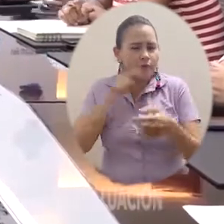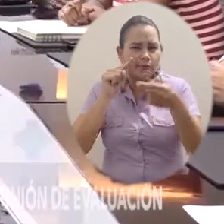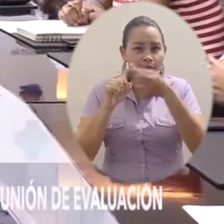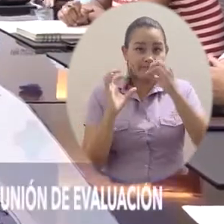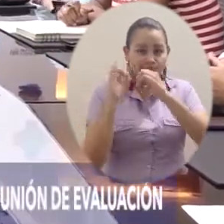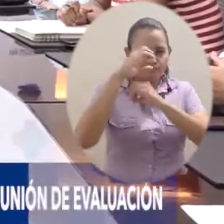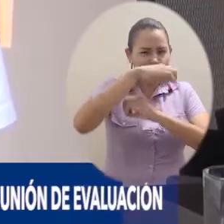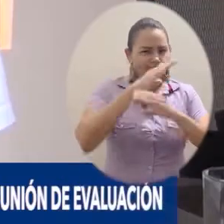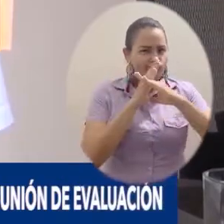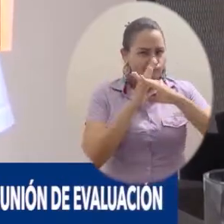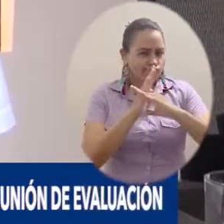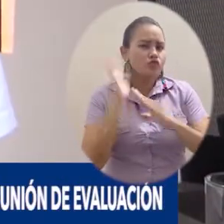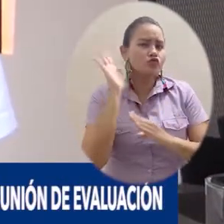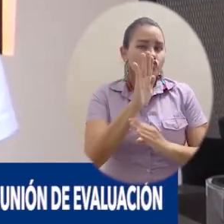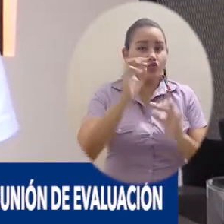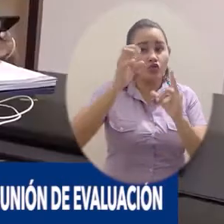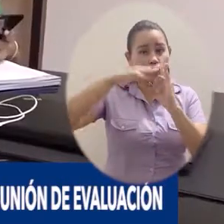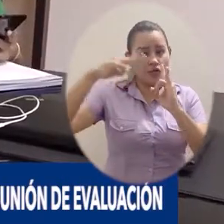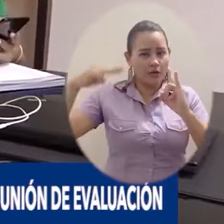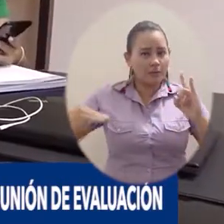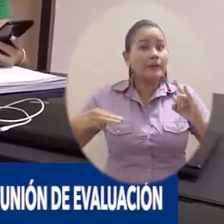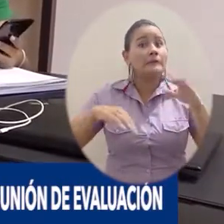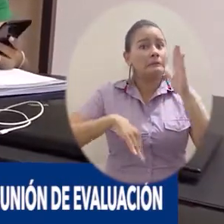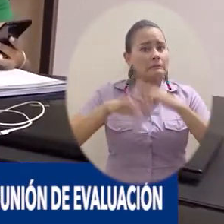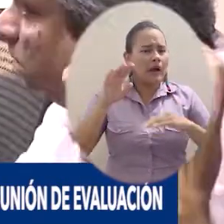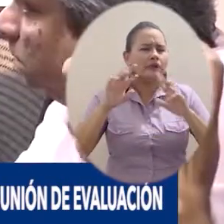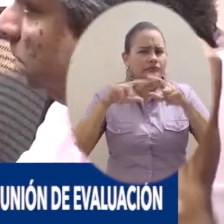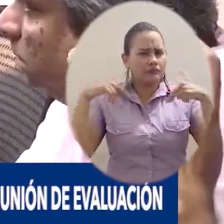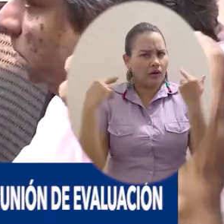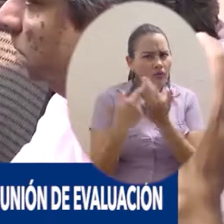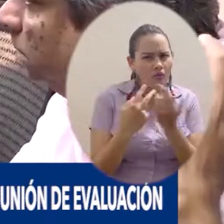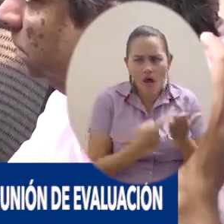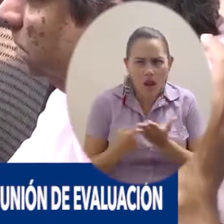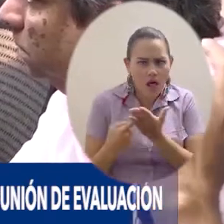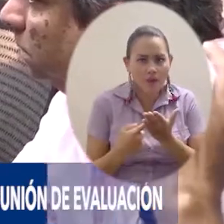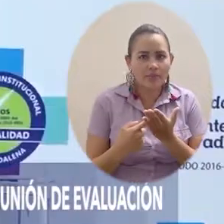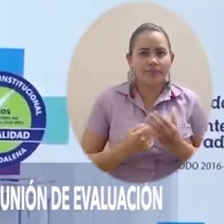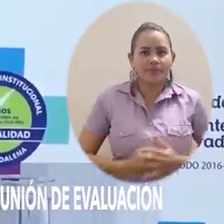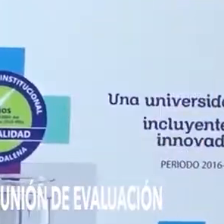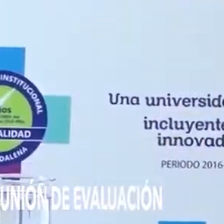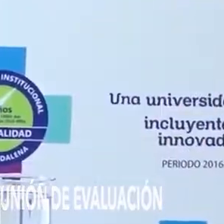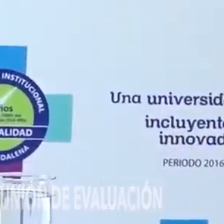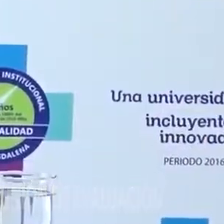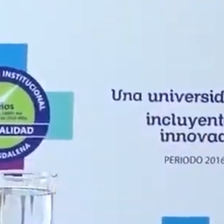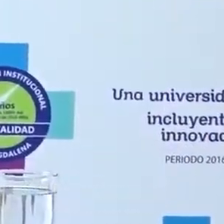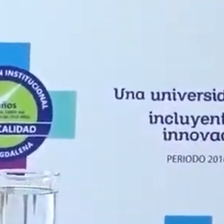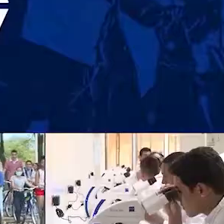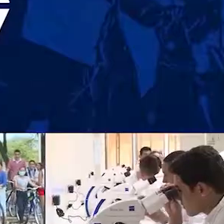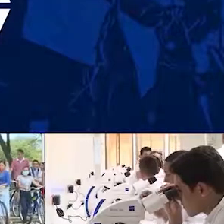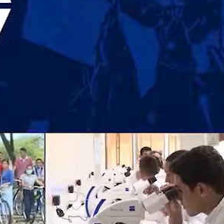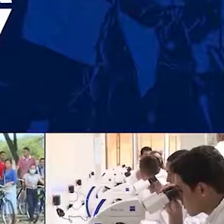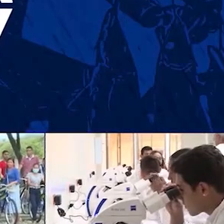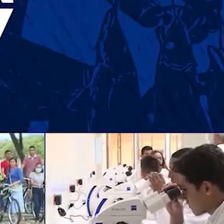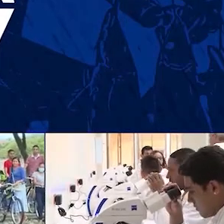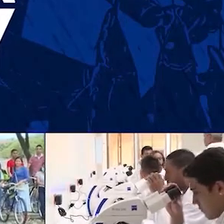Comité de Seguimiento al COVID-19 de un Magdalena efectuó primera reunión de evaluación.